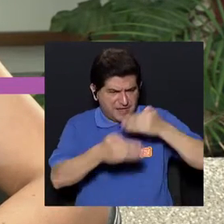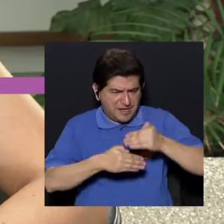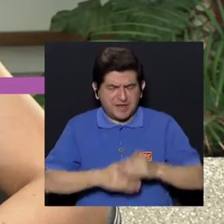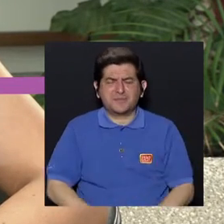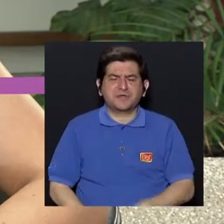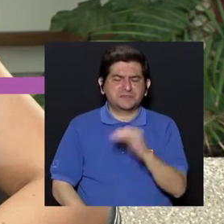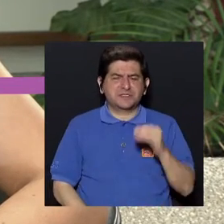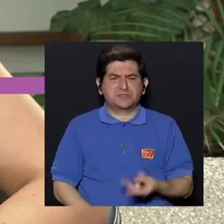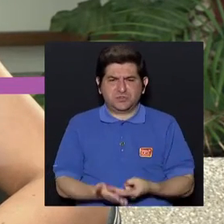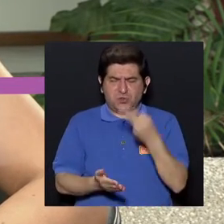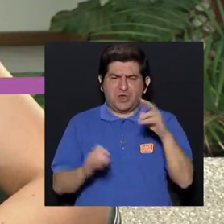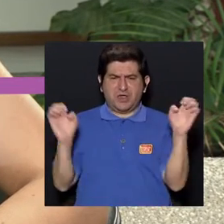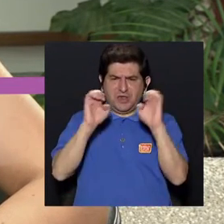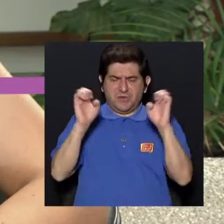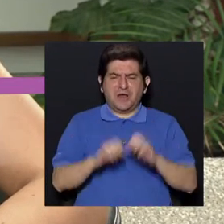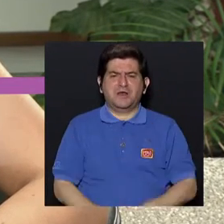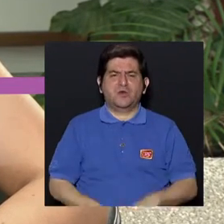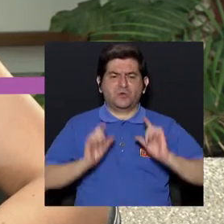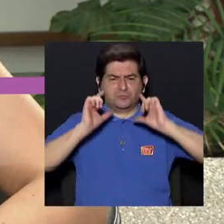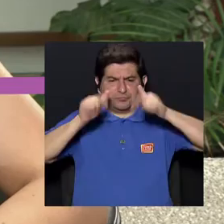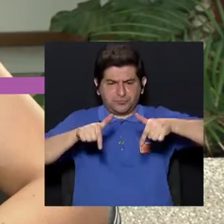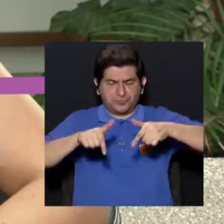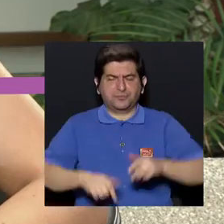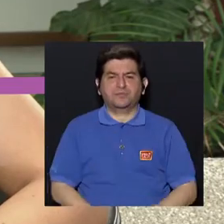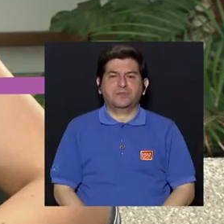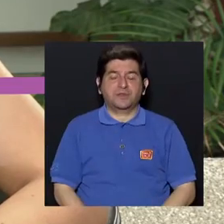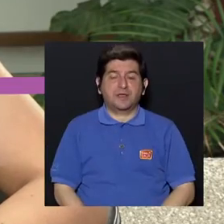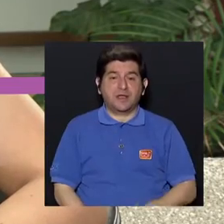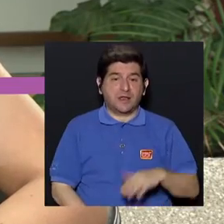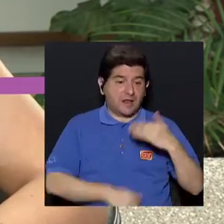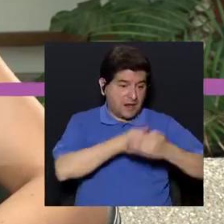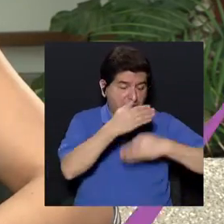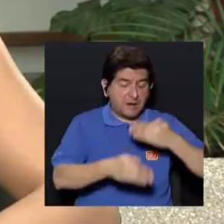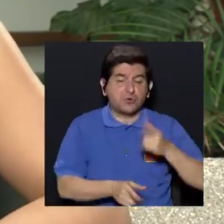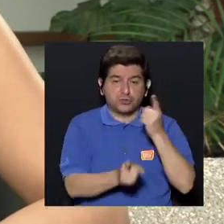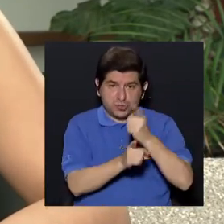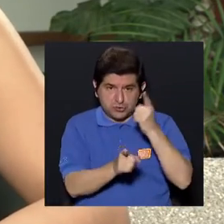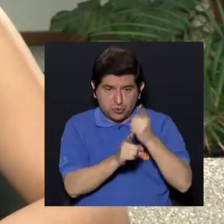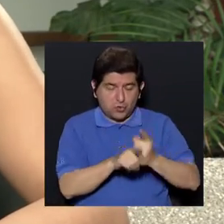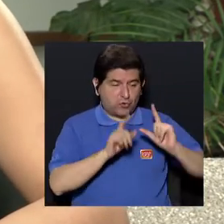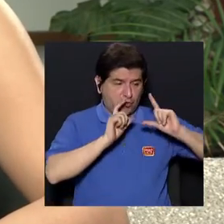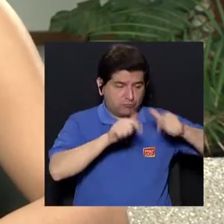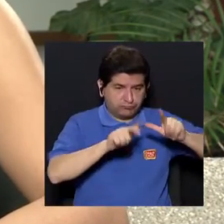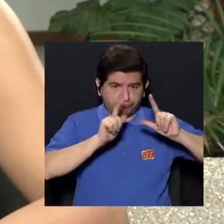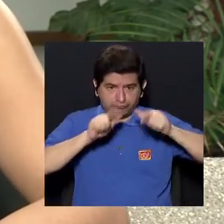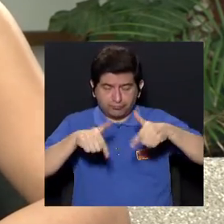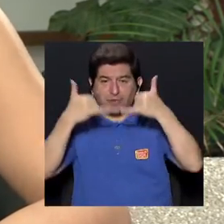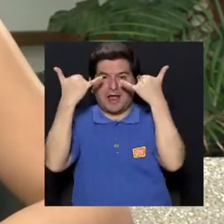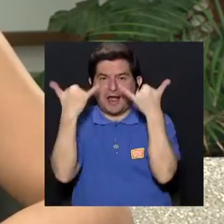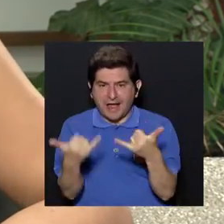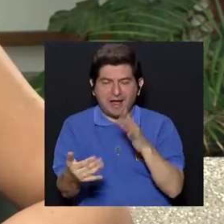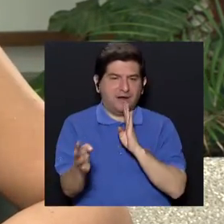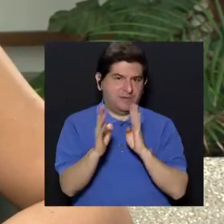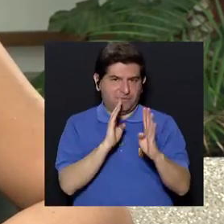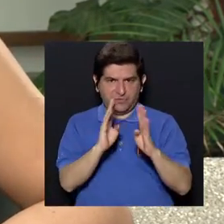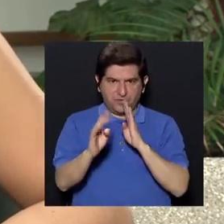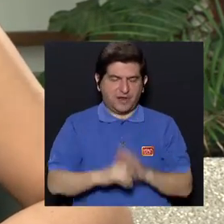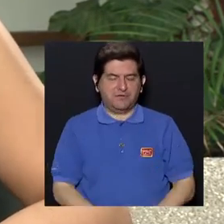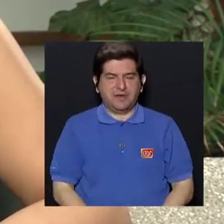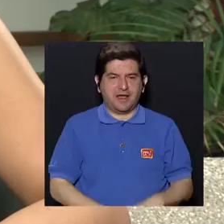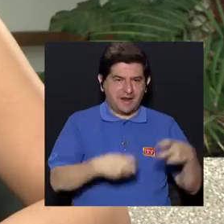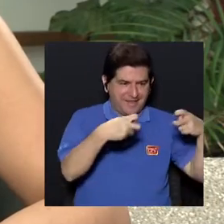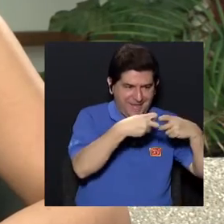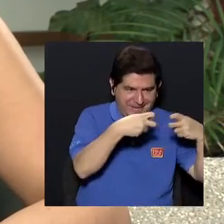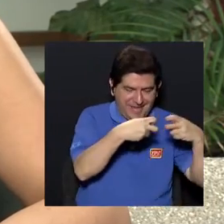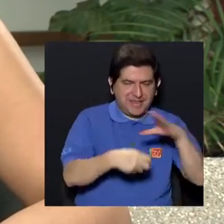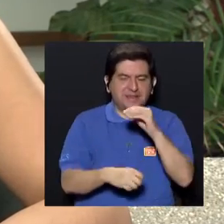y valoración energética de residuos. Acerca de cómo desechar correctamente algunos residuos ahora que estamos conversando sobre los